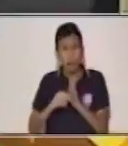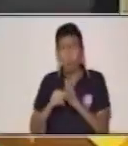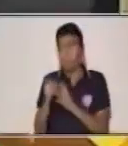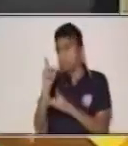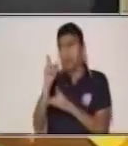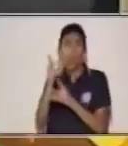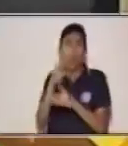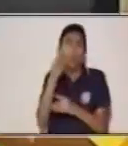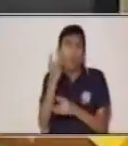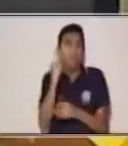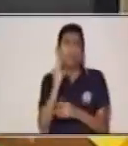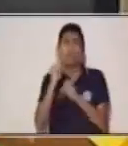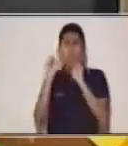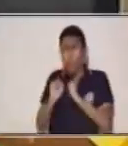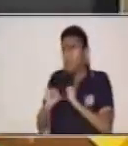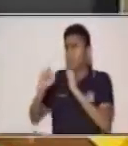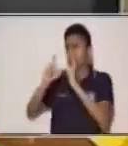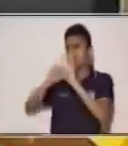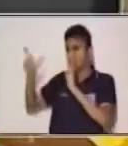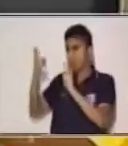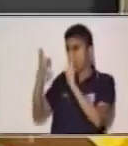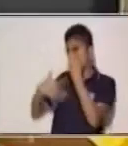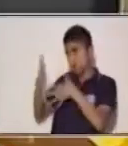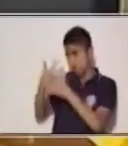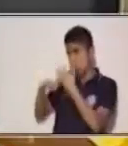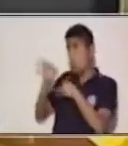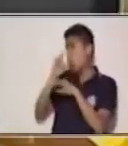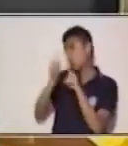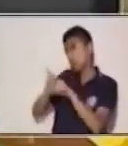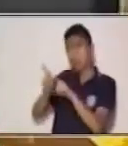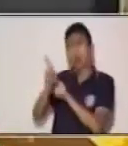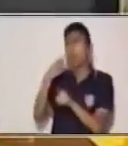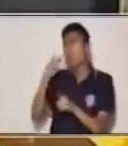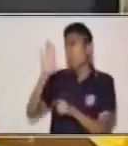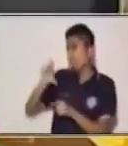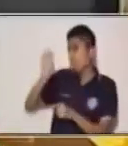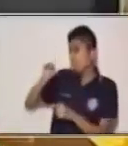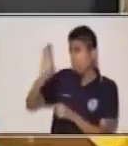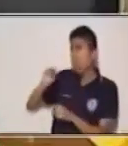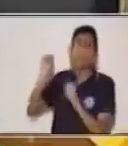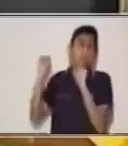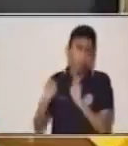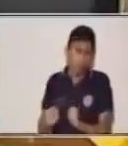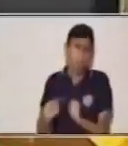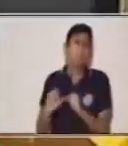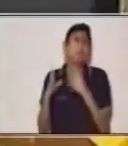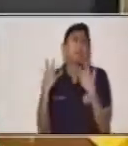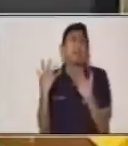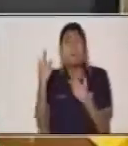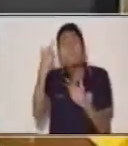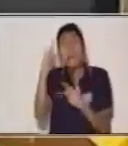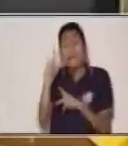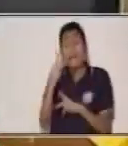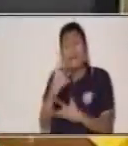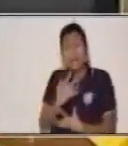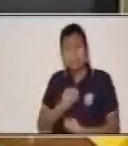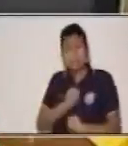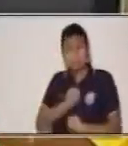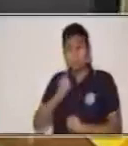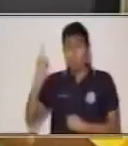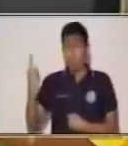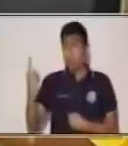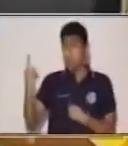podemos decir que el origen del cuento es o se basa en la necesidad y deseo de expresarnos